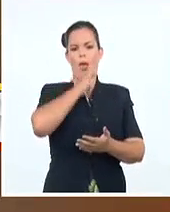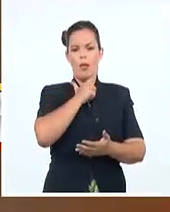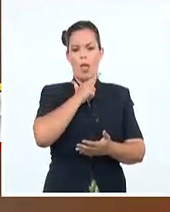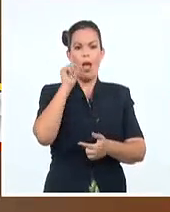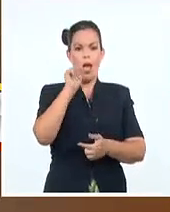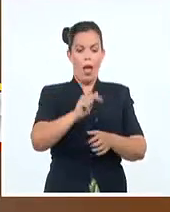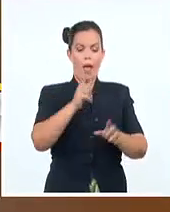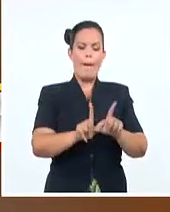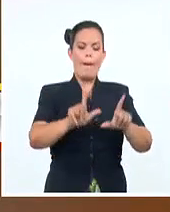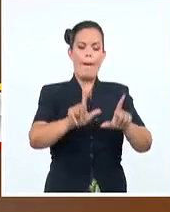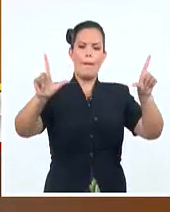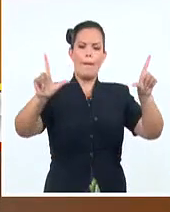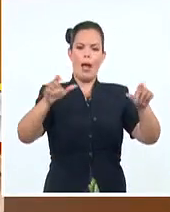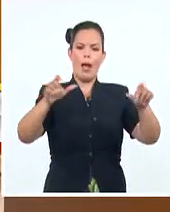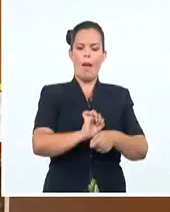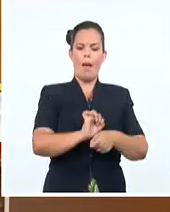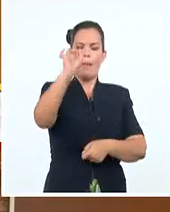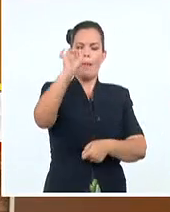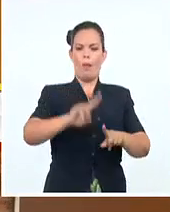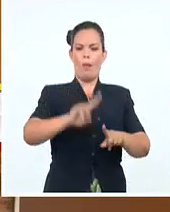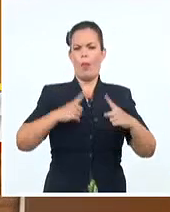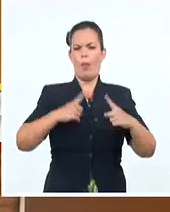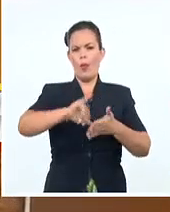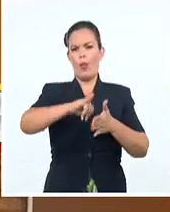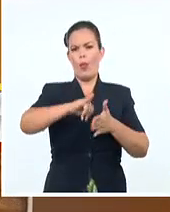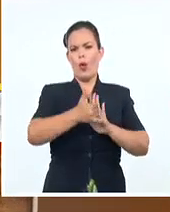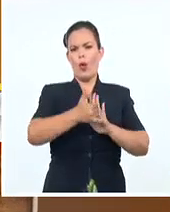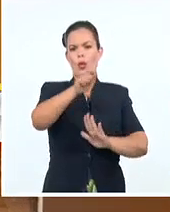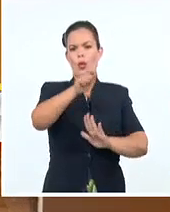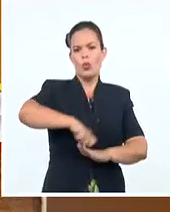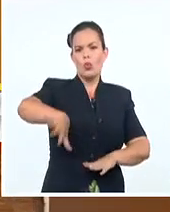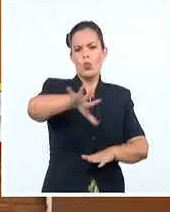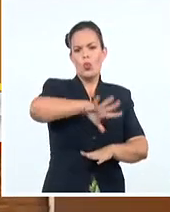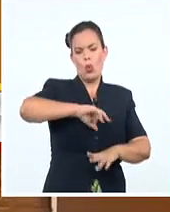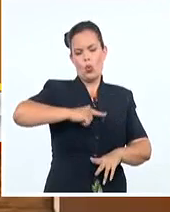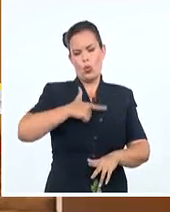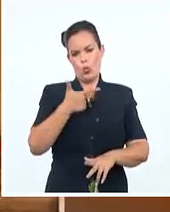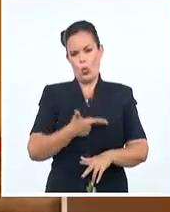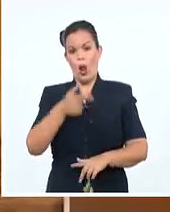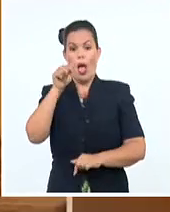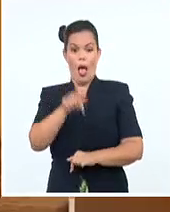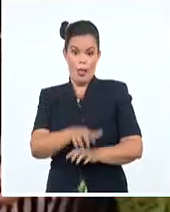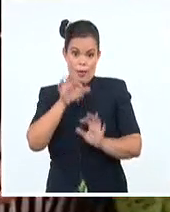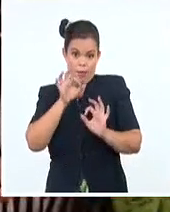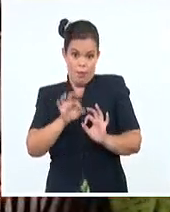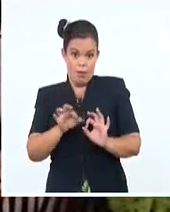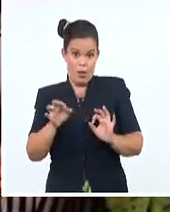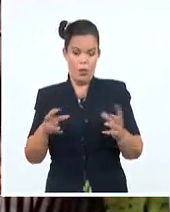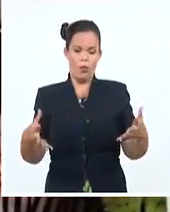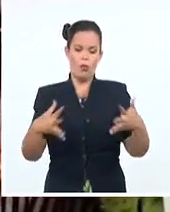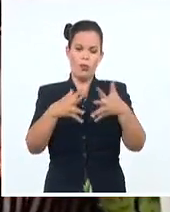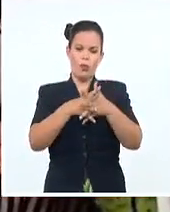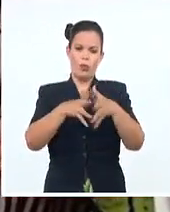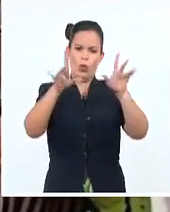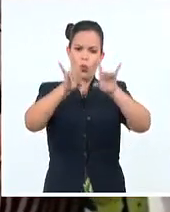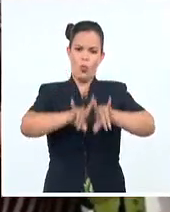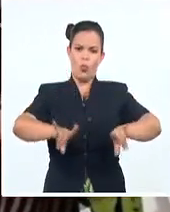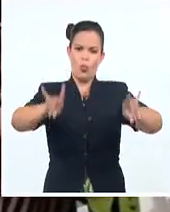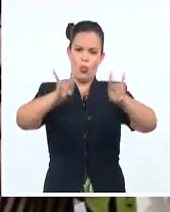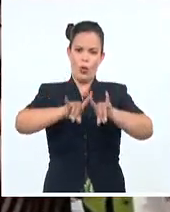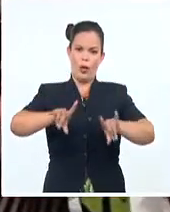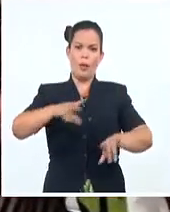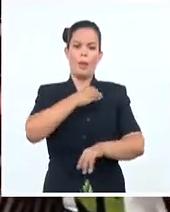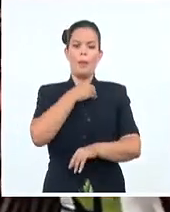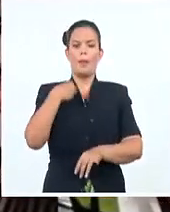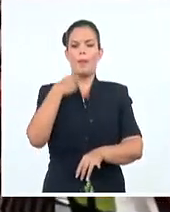Comunitaria 2021 como proyecto sociocultural. El palmero Emilio Gustavo Macías y la Universidad de Ciencias Médicas también